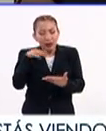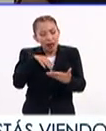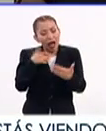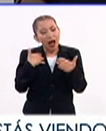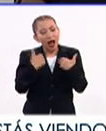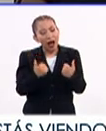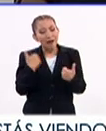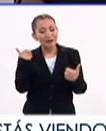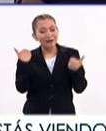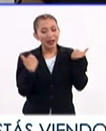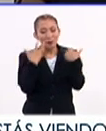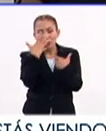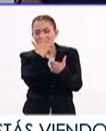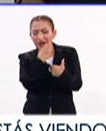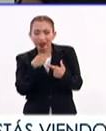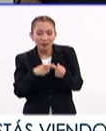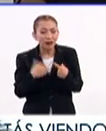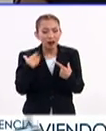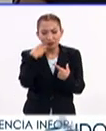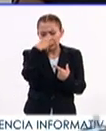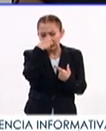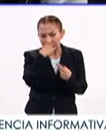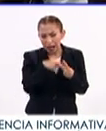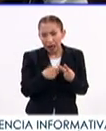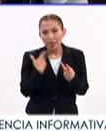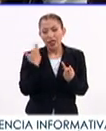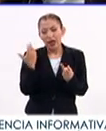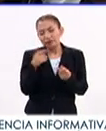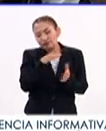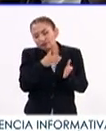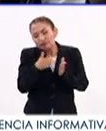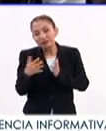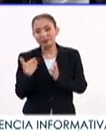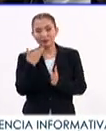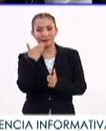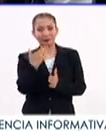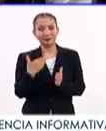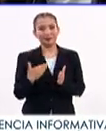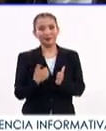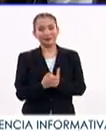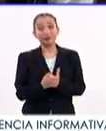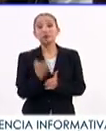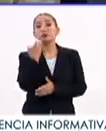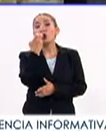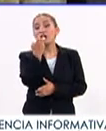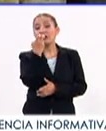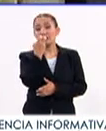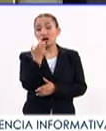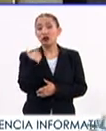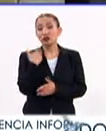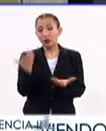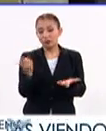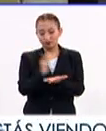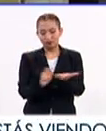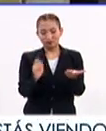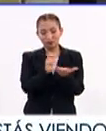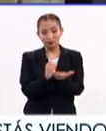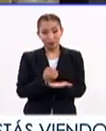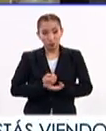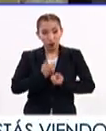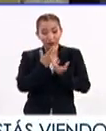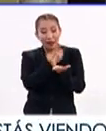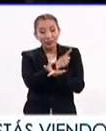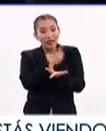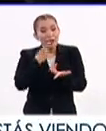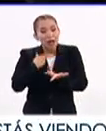a entender y gozar de la belleza, de la tristeza y de los momentos de plenitud. Es por este motivo que la escritura poética